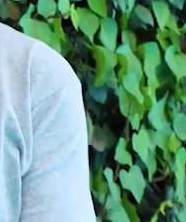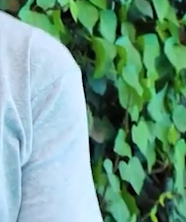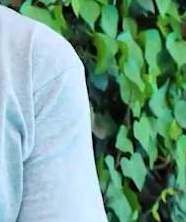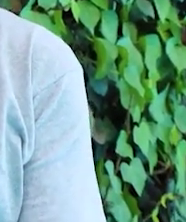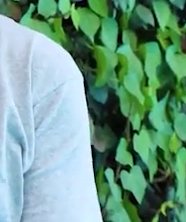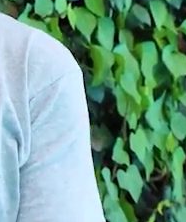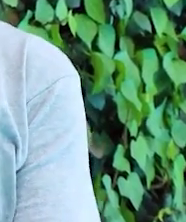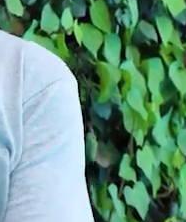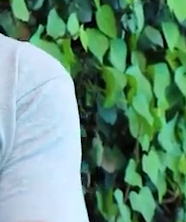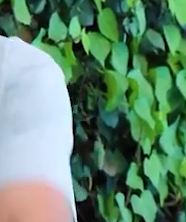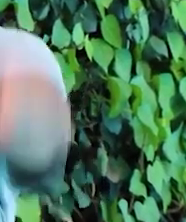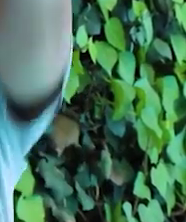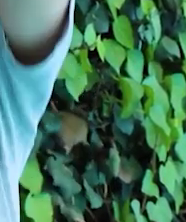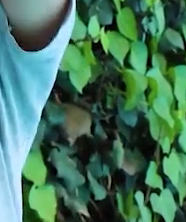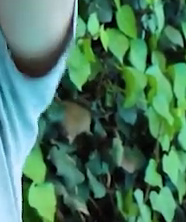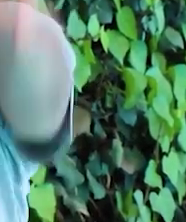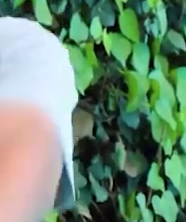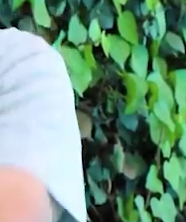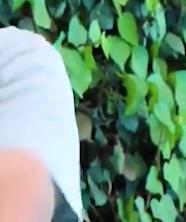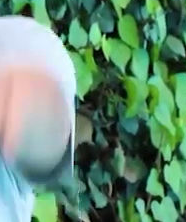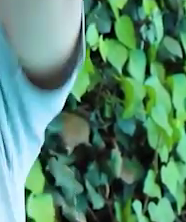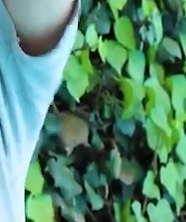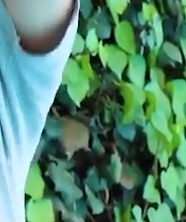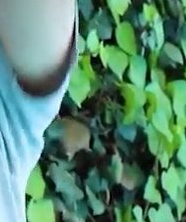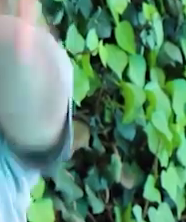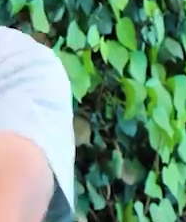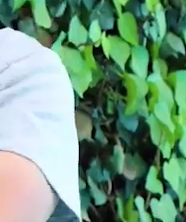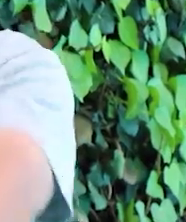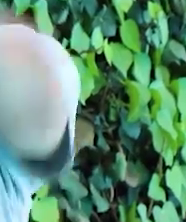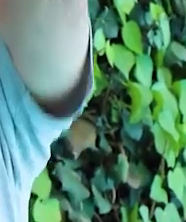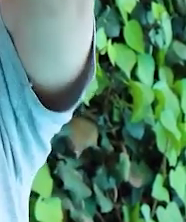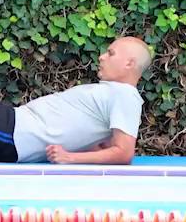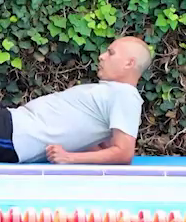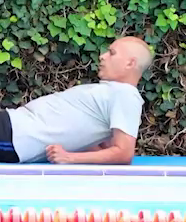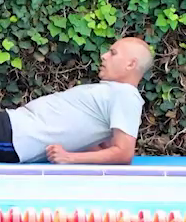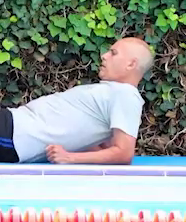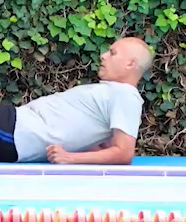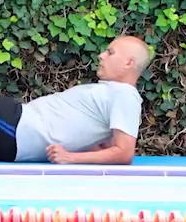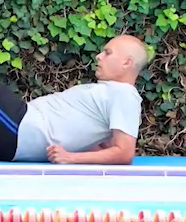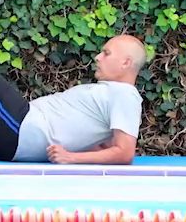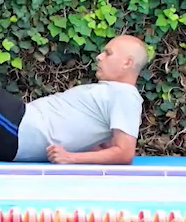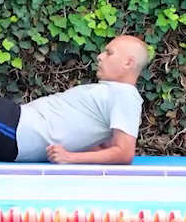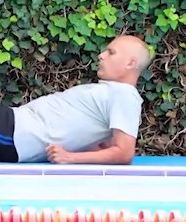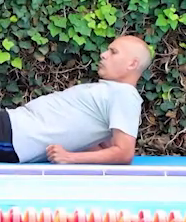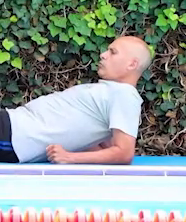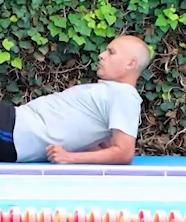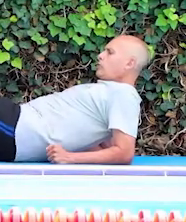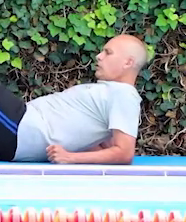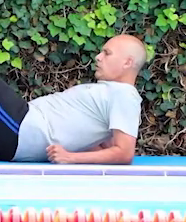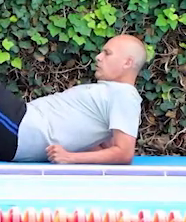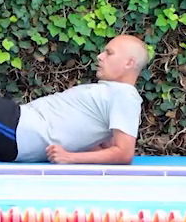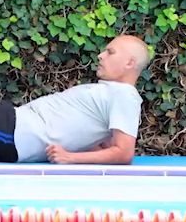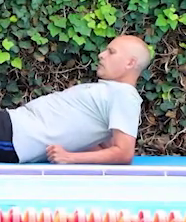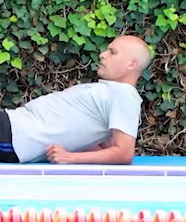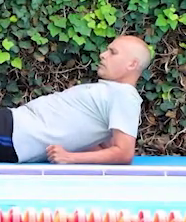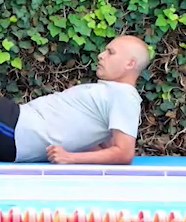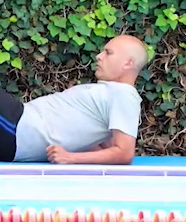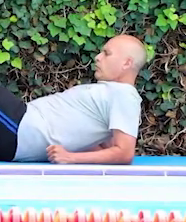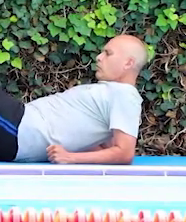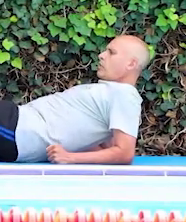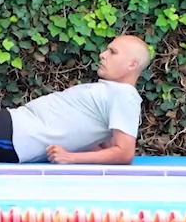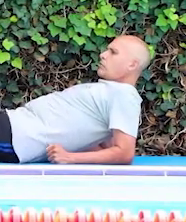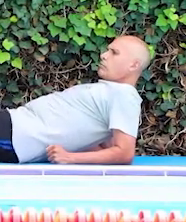y después diez veces la otra pierna. Una, dos, tres,